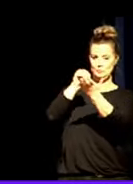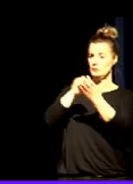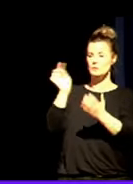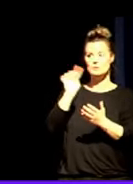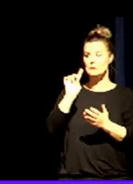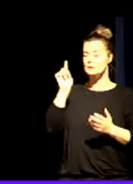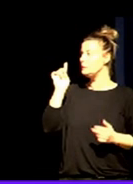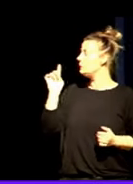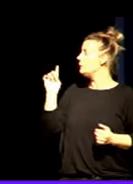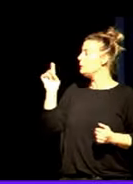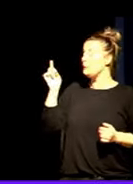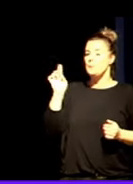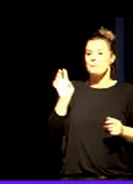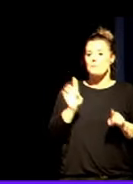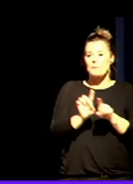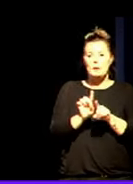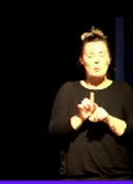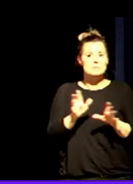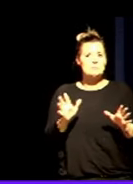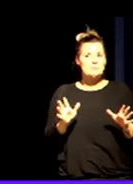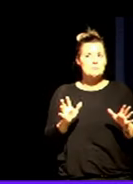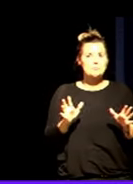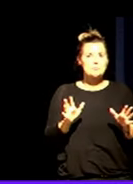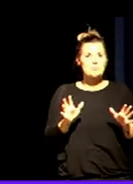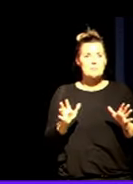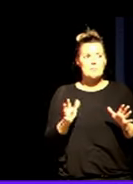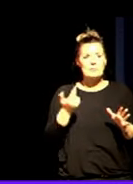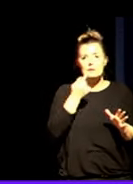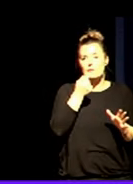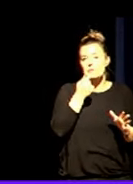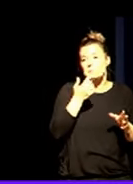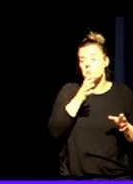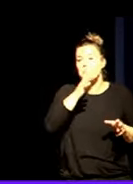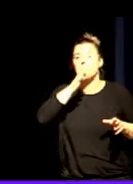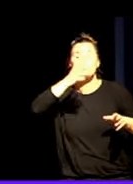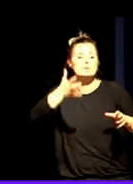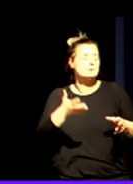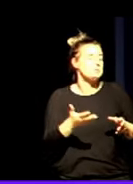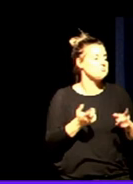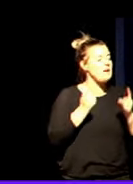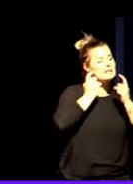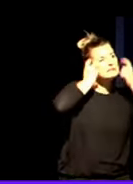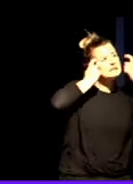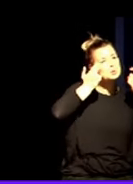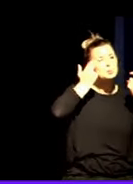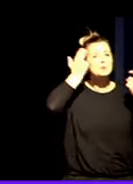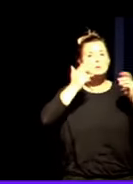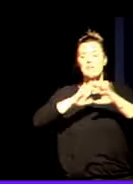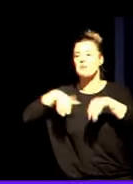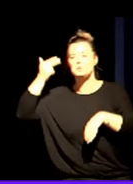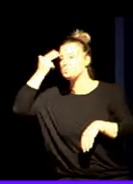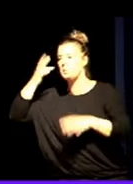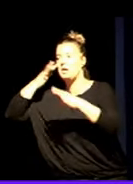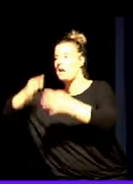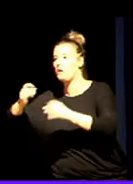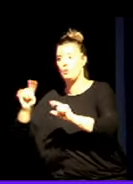en la tentación de decir que como hay muchas más tentativas que muertes por suicidio esto no es